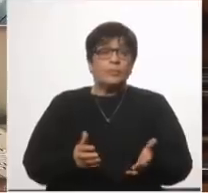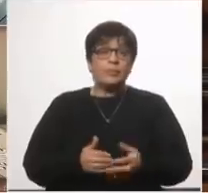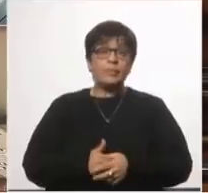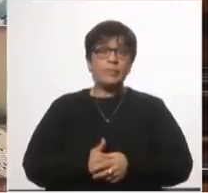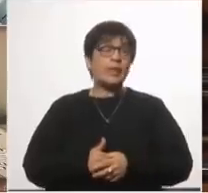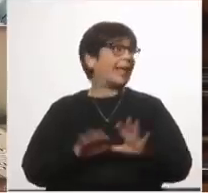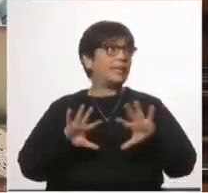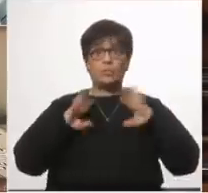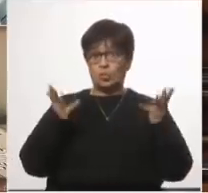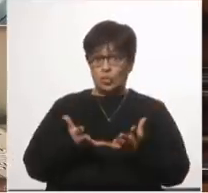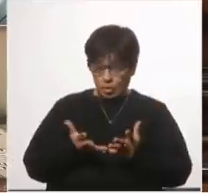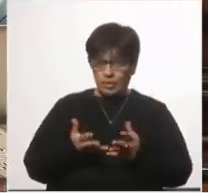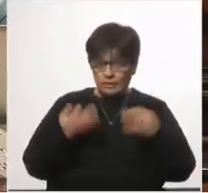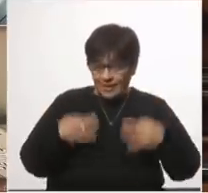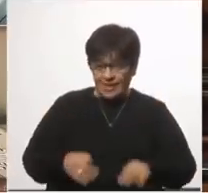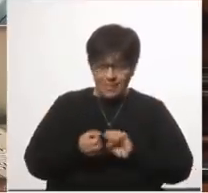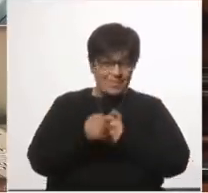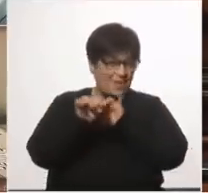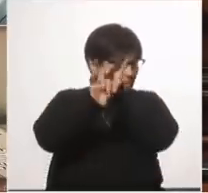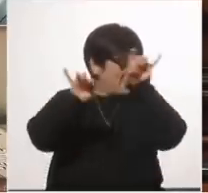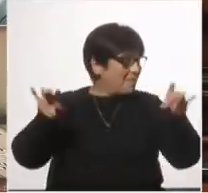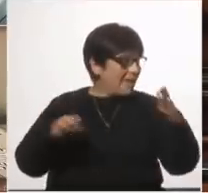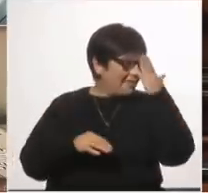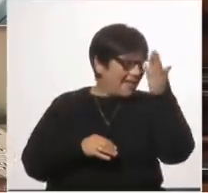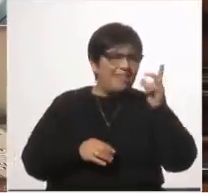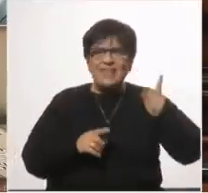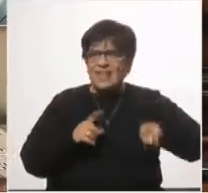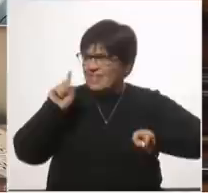En el mundo, la pandemia se ha enfrentado de diferentes maneras.